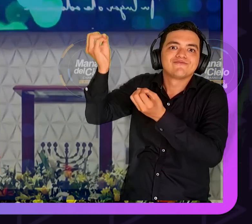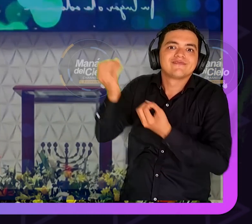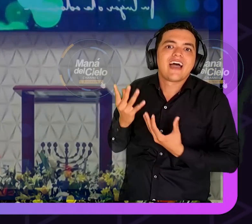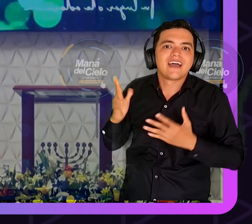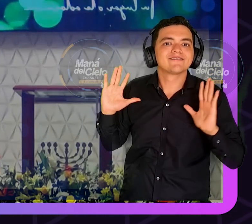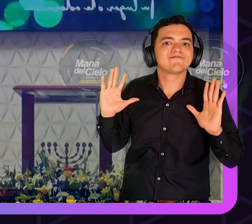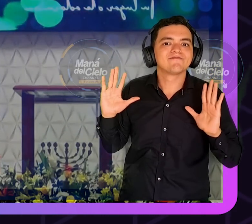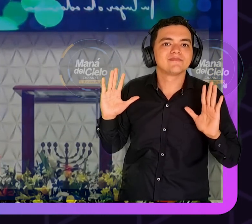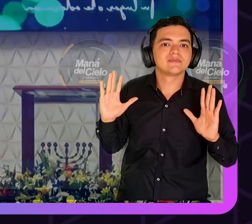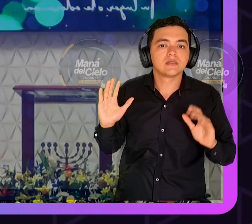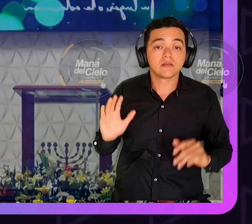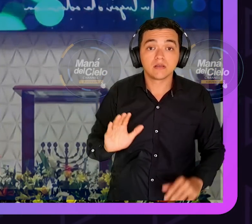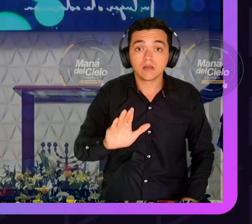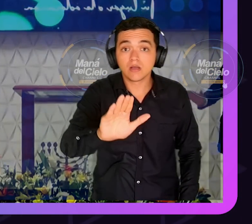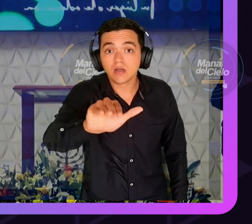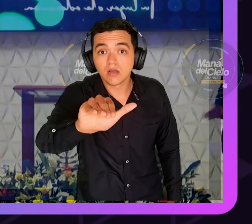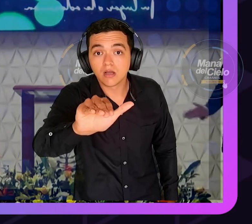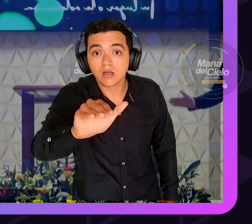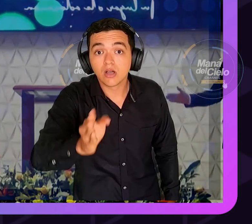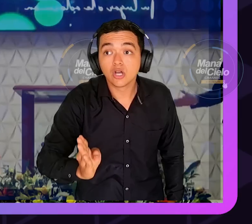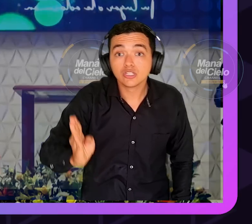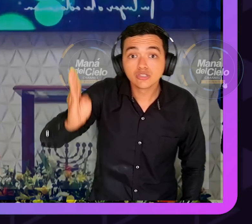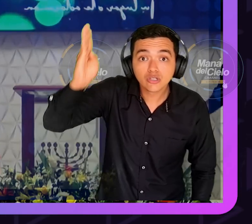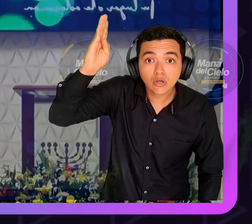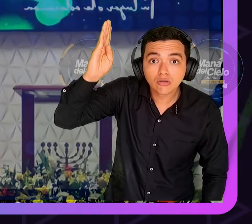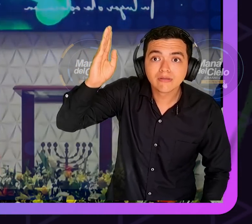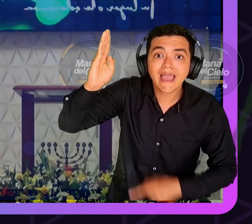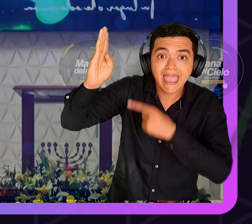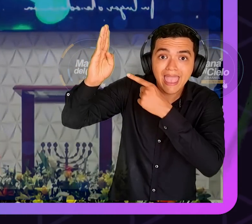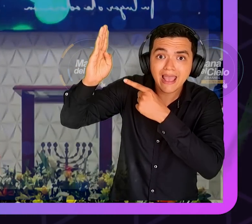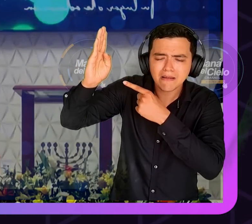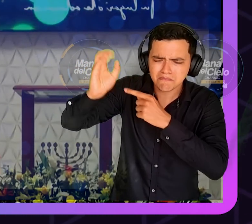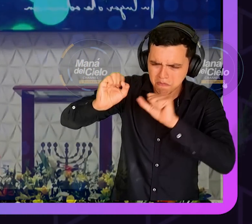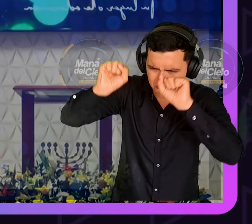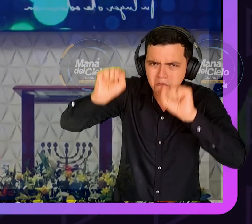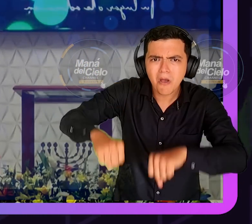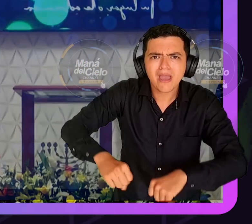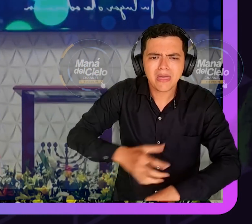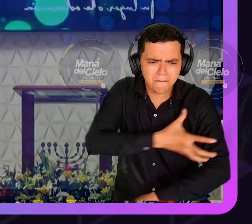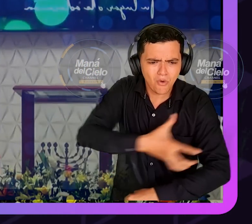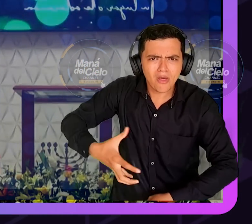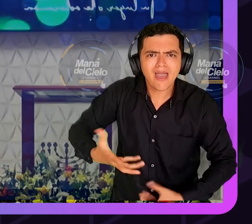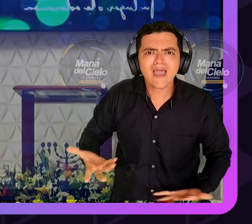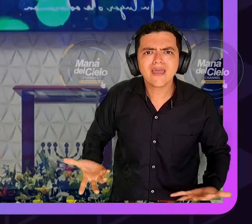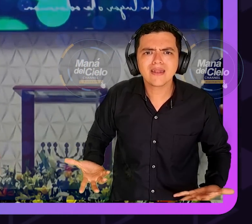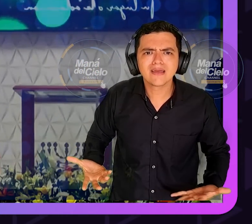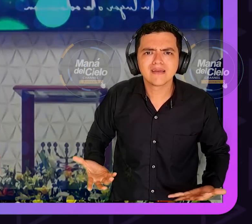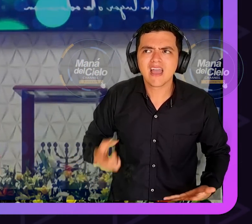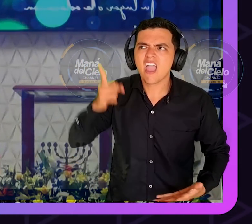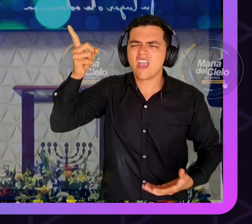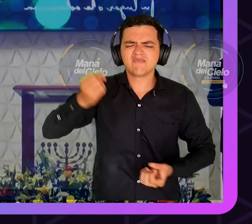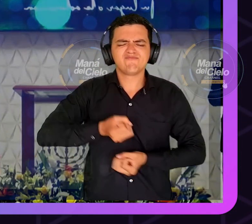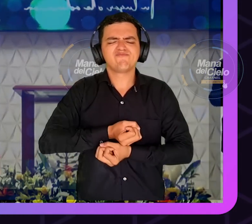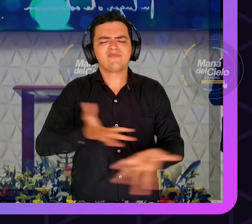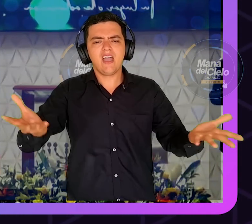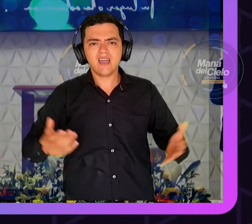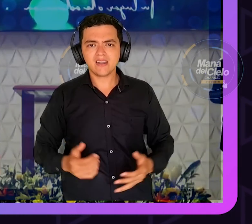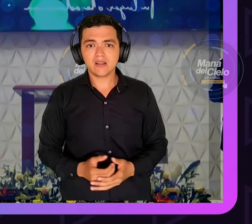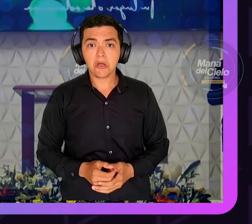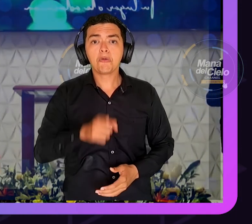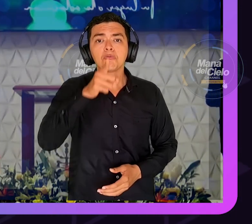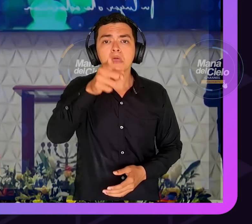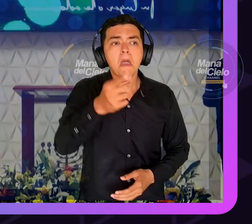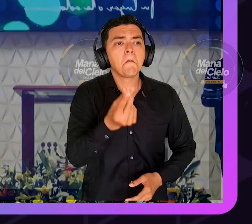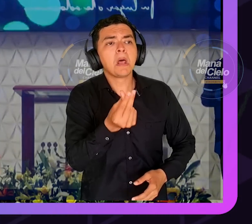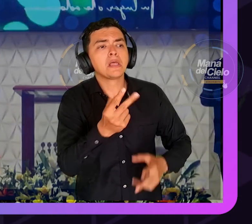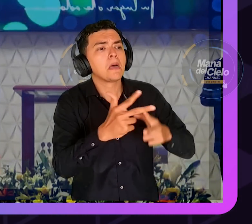no le pido que crea eso porque sí no no puede ser yo no creo en Cristo solo porque sí yo creo en Cristo porque tengo razones para creer